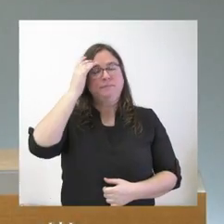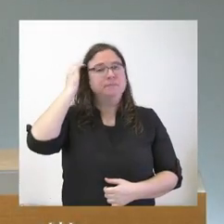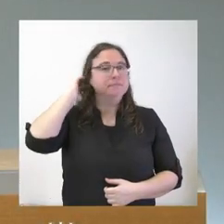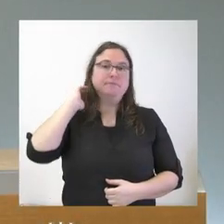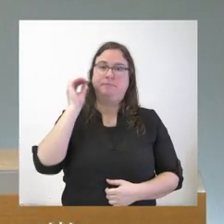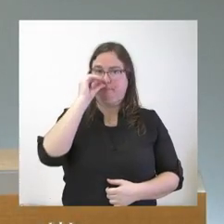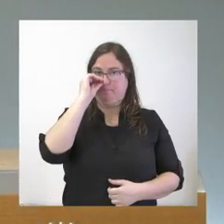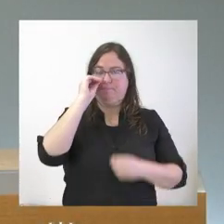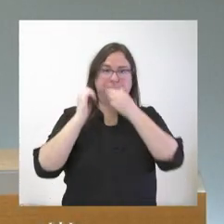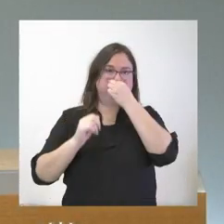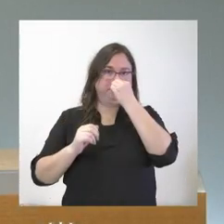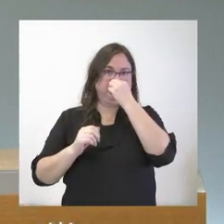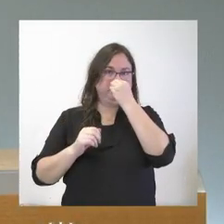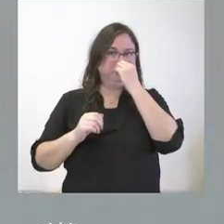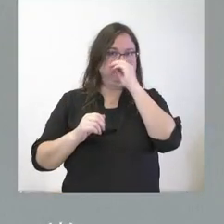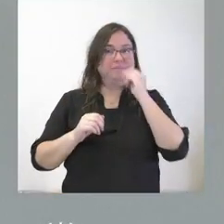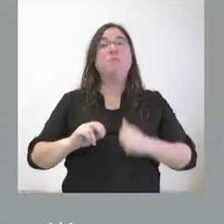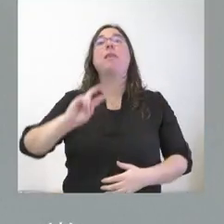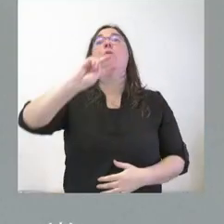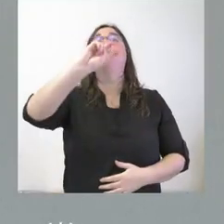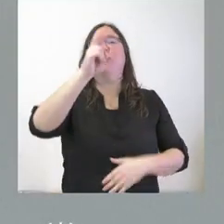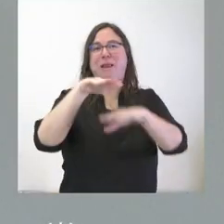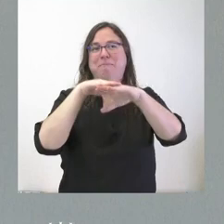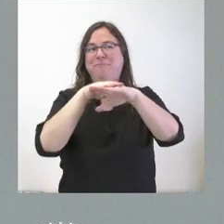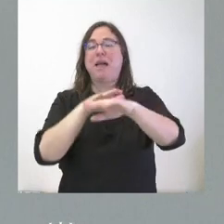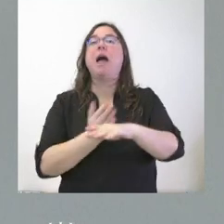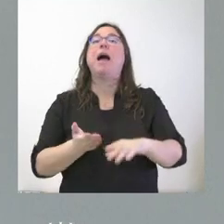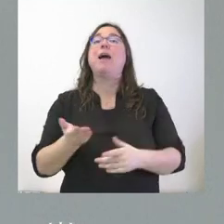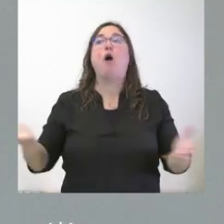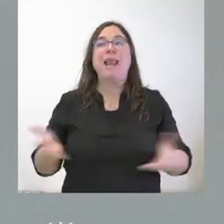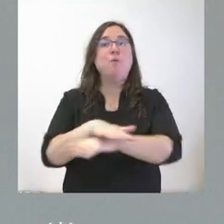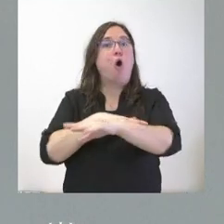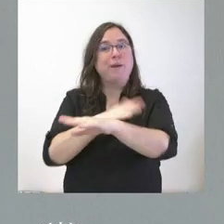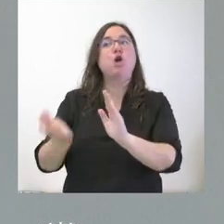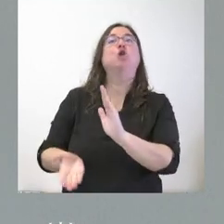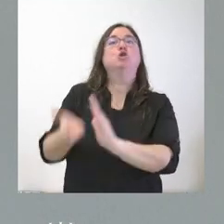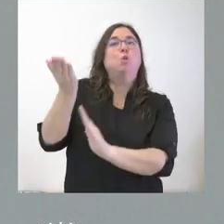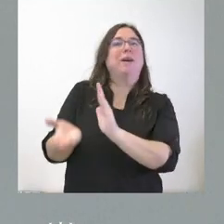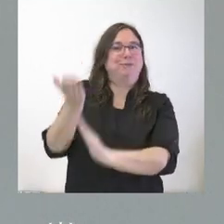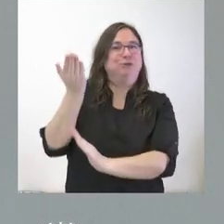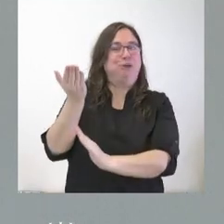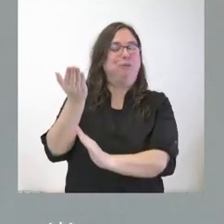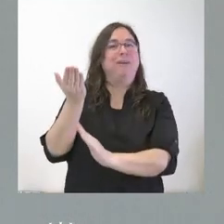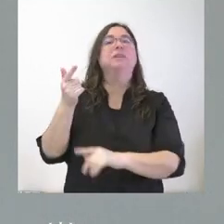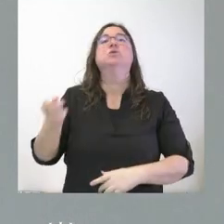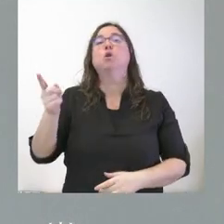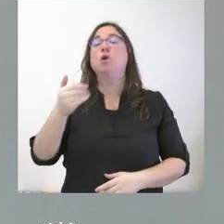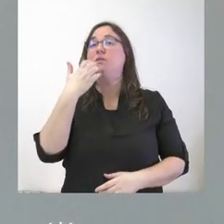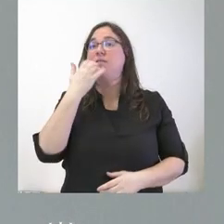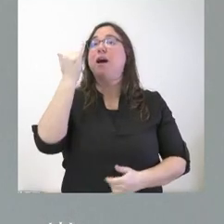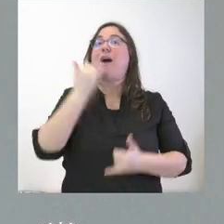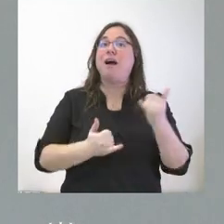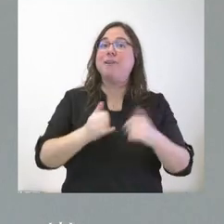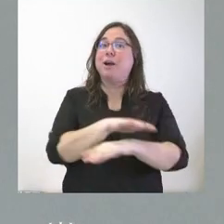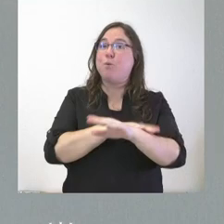buenos días. Tenía tres… Por otra parte, animo al Gobierno también a que suba su parte. No se tome solo esta referencia. Y no solamente eso, sino que si finalmente la